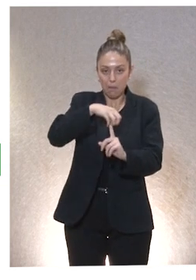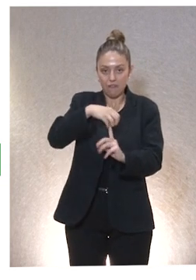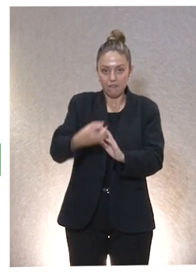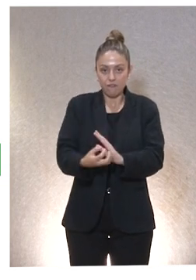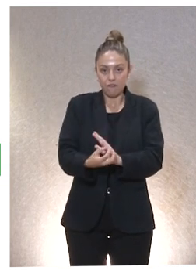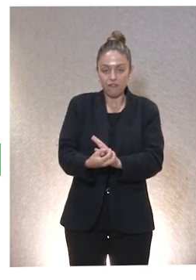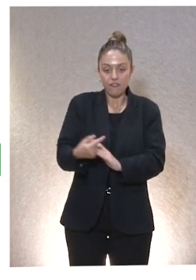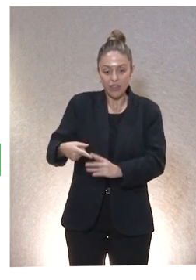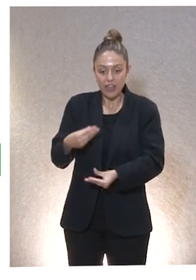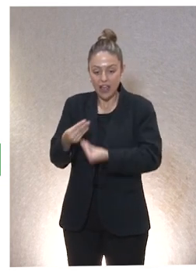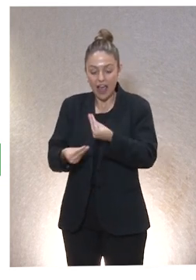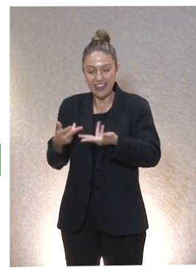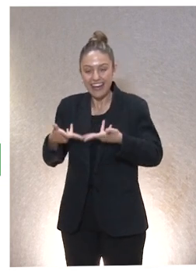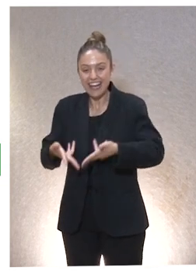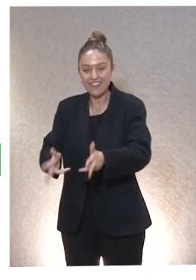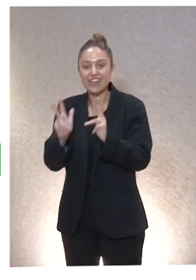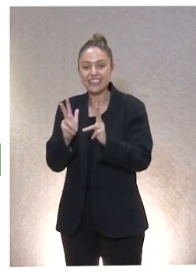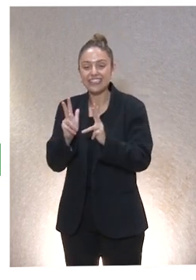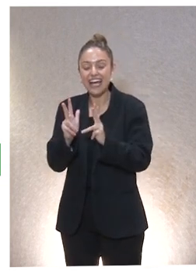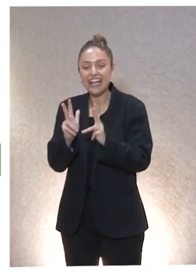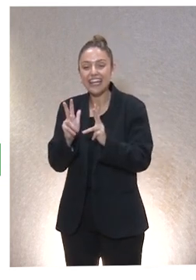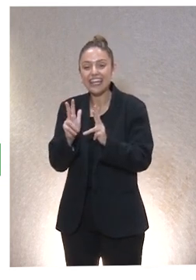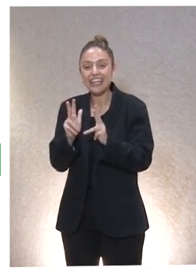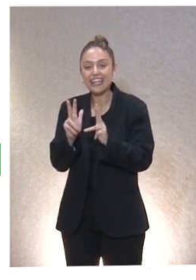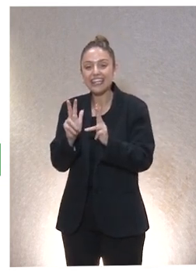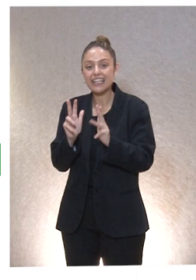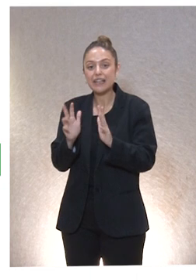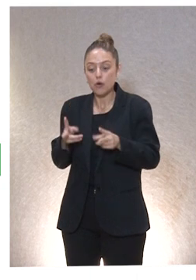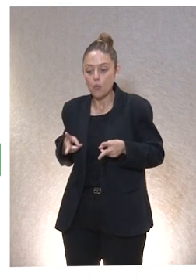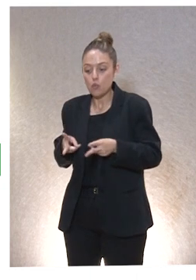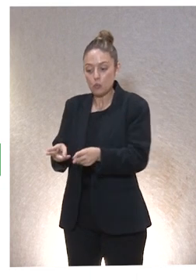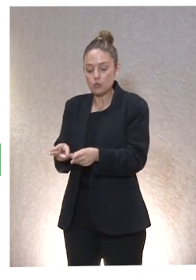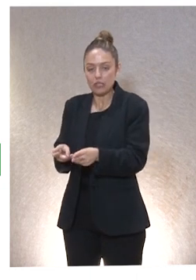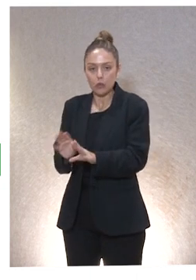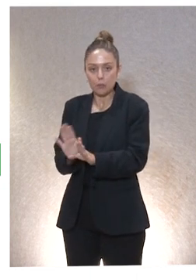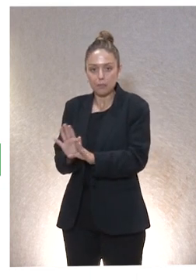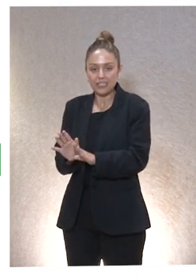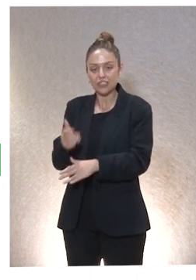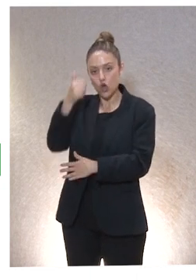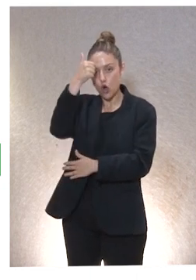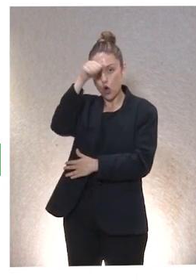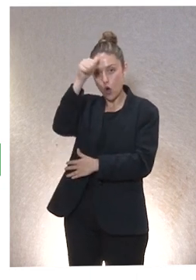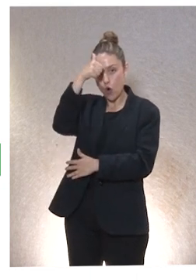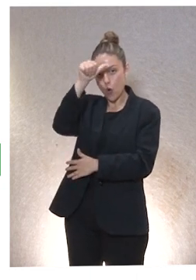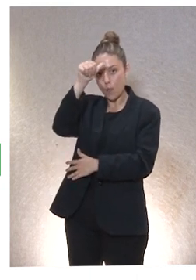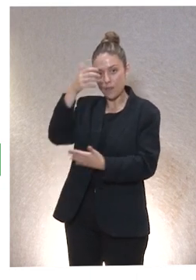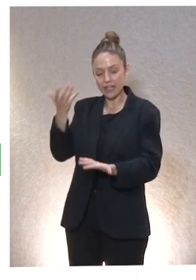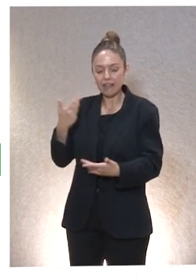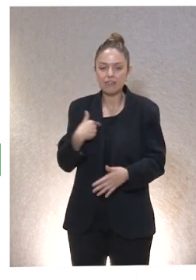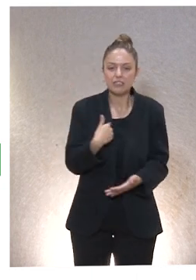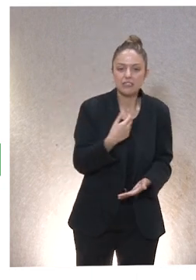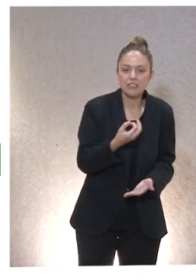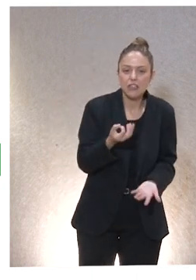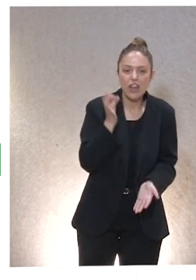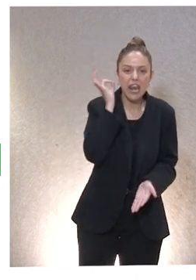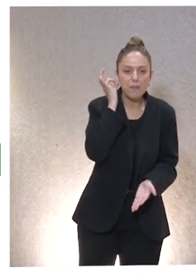ejercen la correspondiente libertad solamente un sector de hombres. ¿Quiénes? Los varones, resulta que las mujeres están